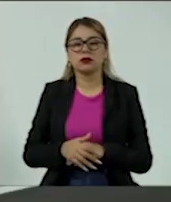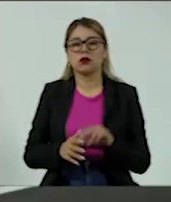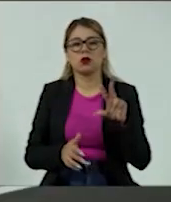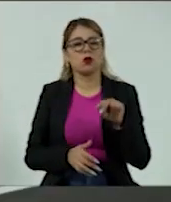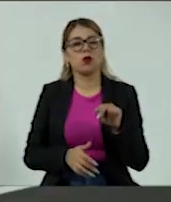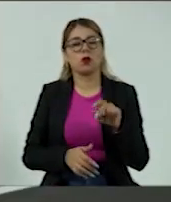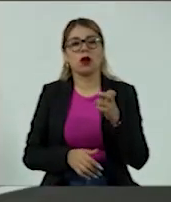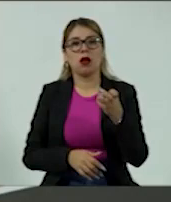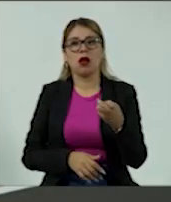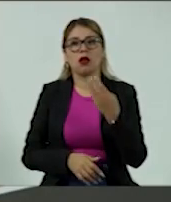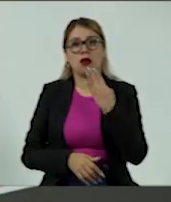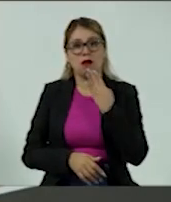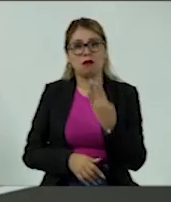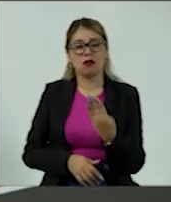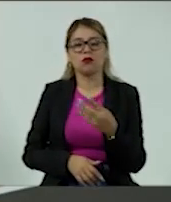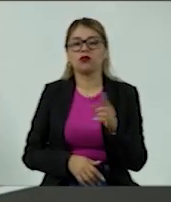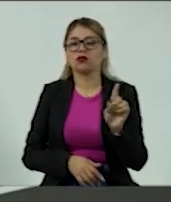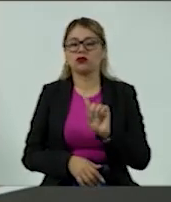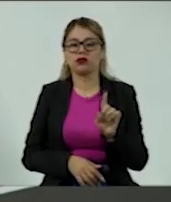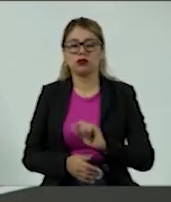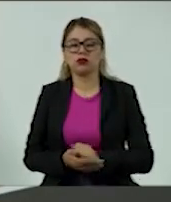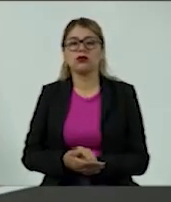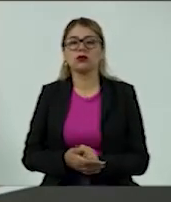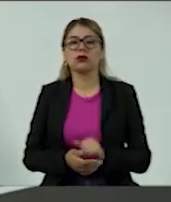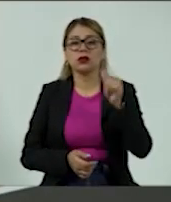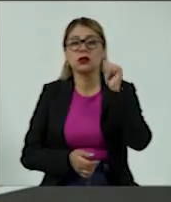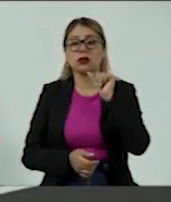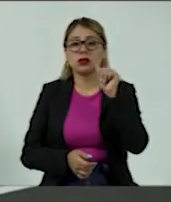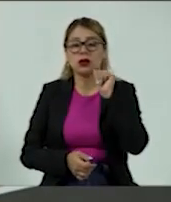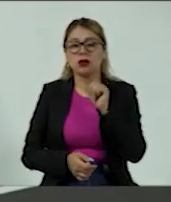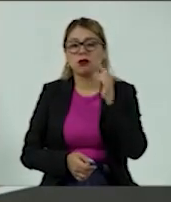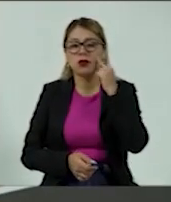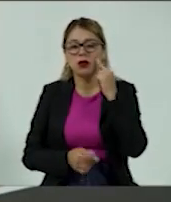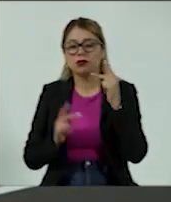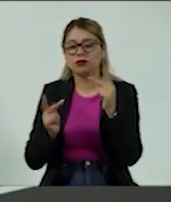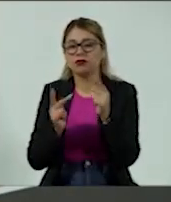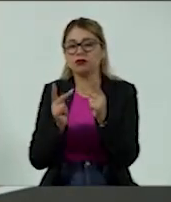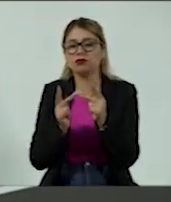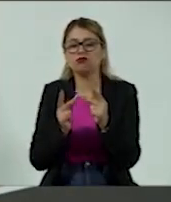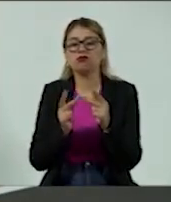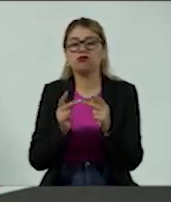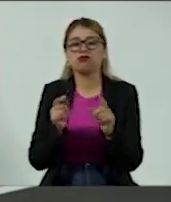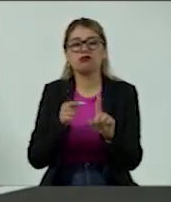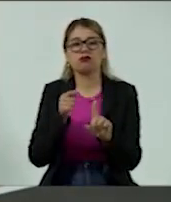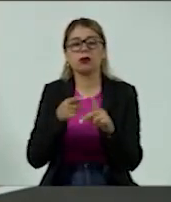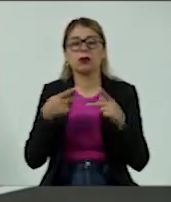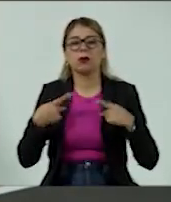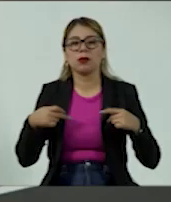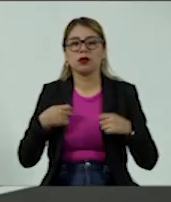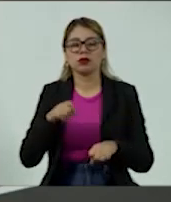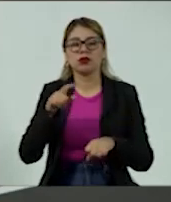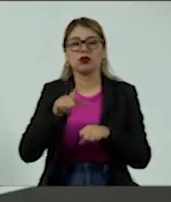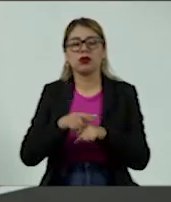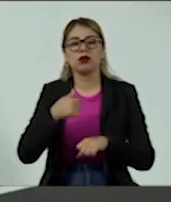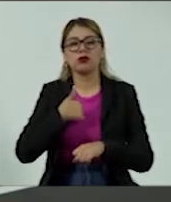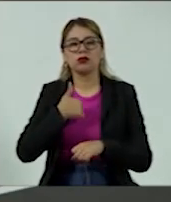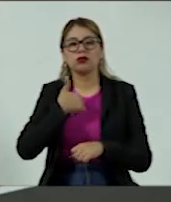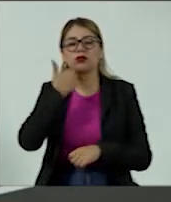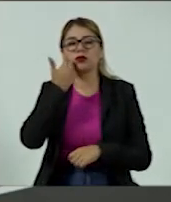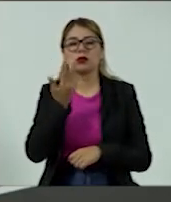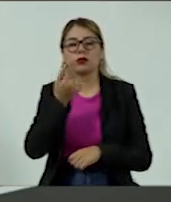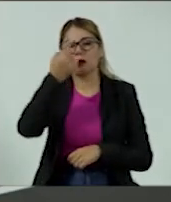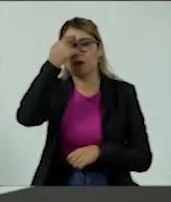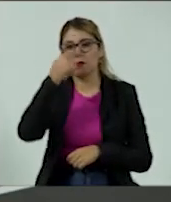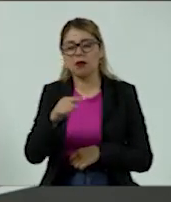la que más conviene. Siempre he dicho que debe ser una combinación entre los objetivos personales que tengo para poder